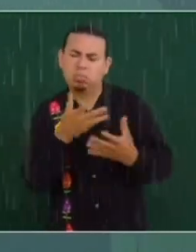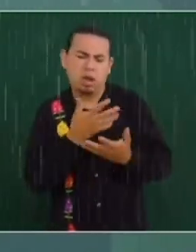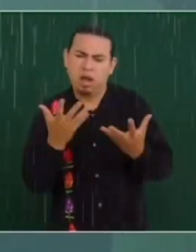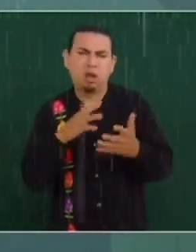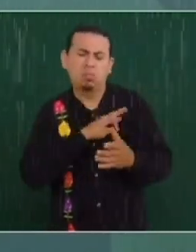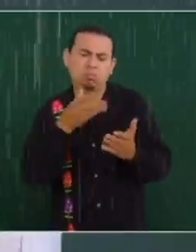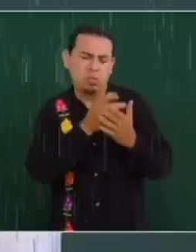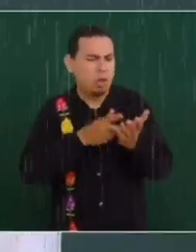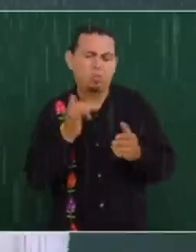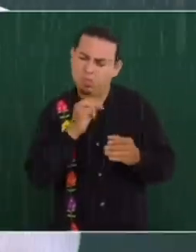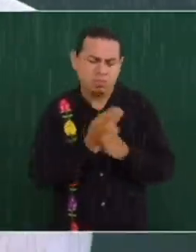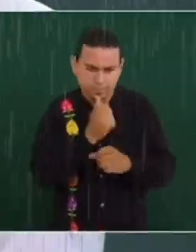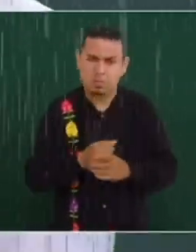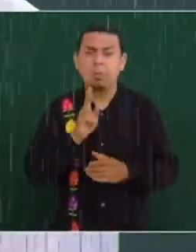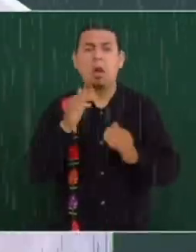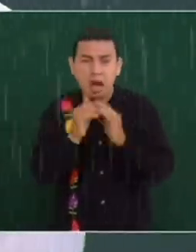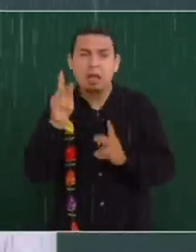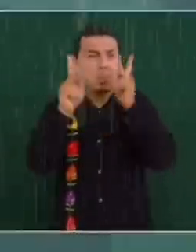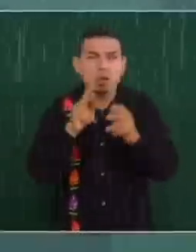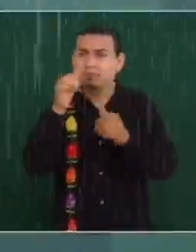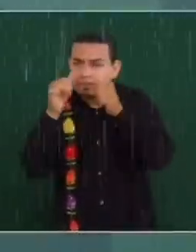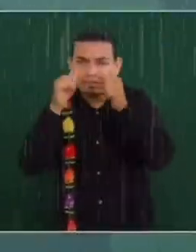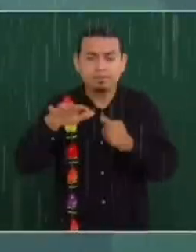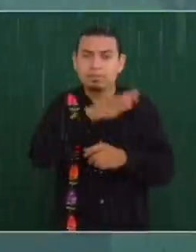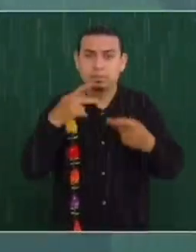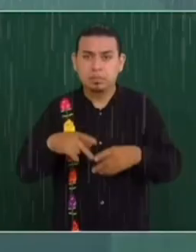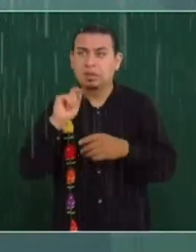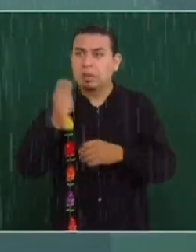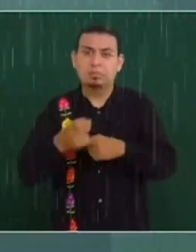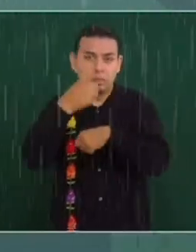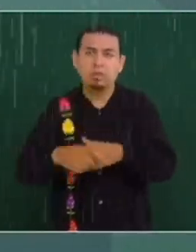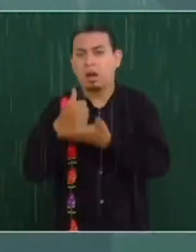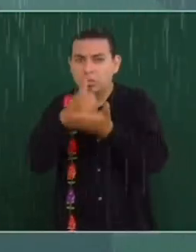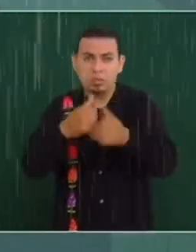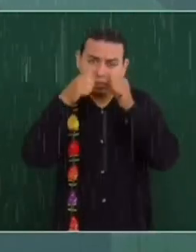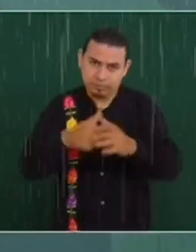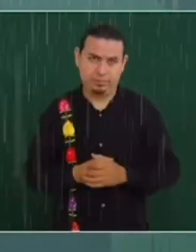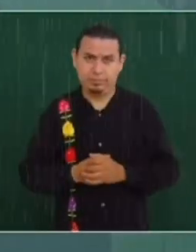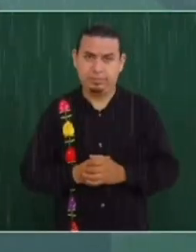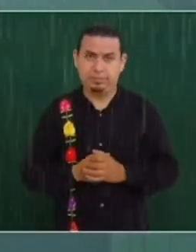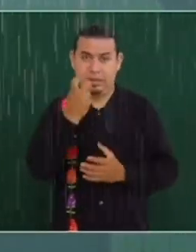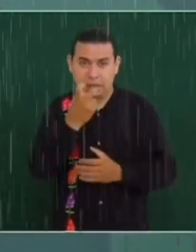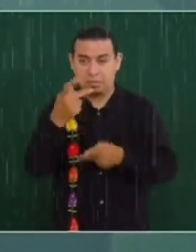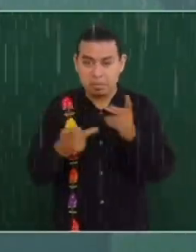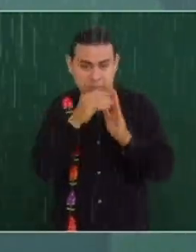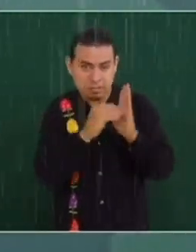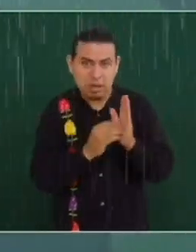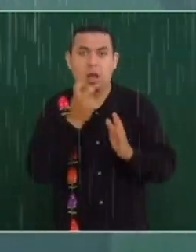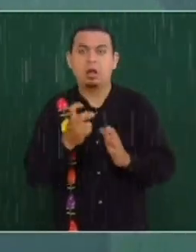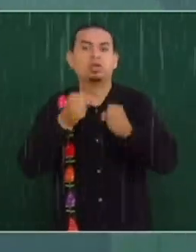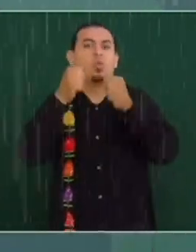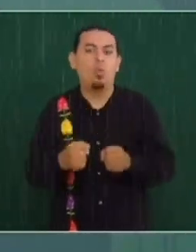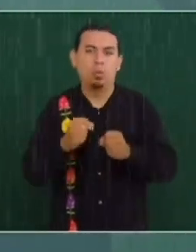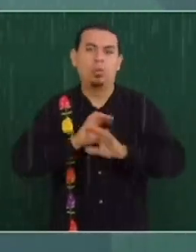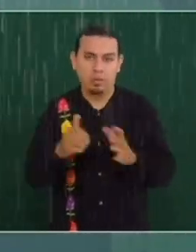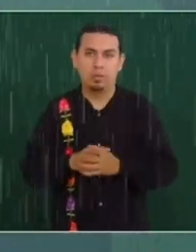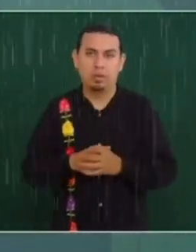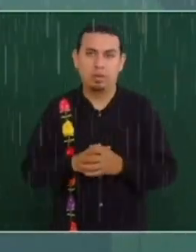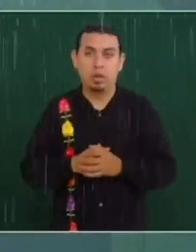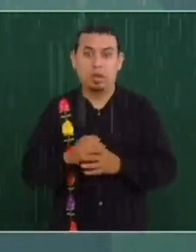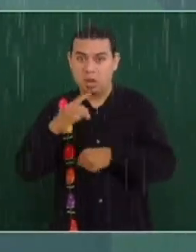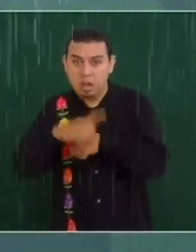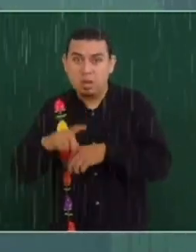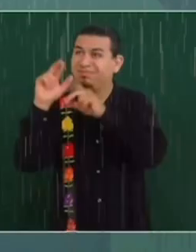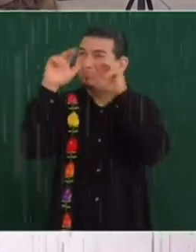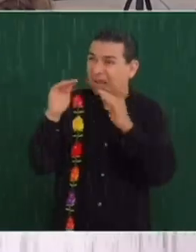se está visitando en su domicilio al afectado. Y con ese censo se ve si es